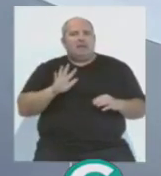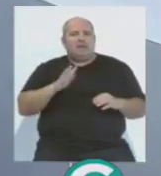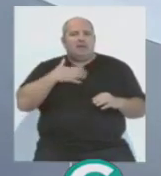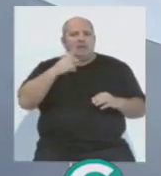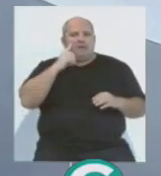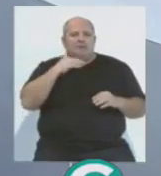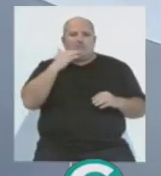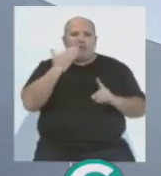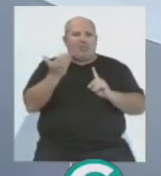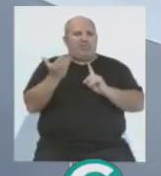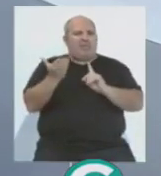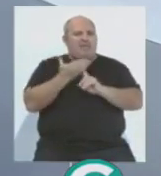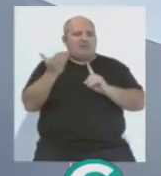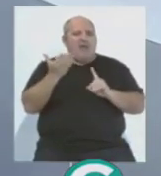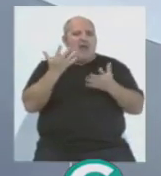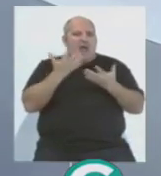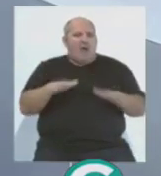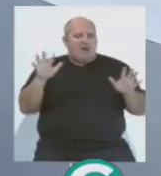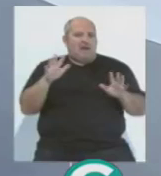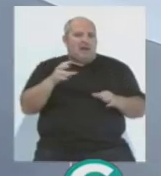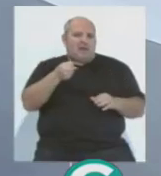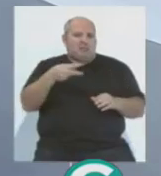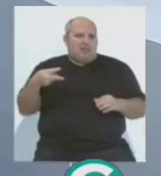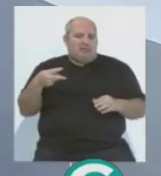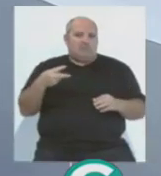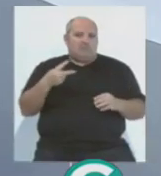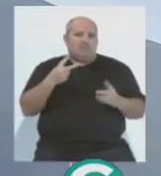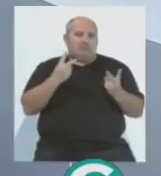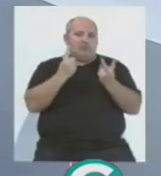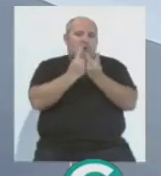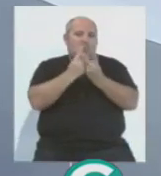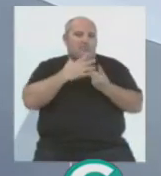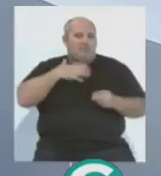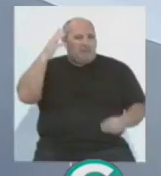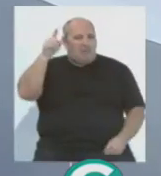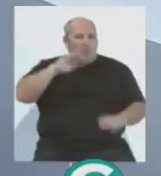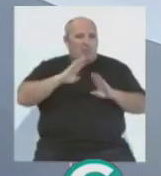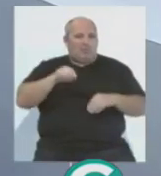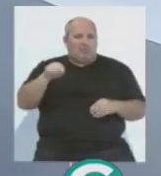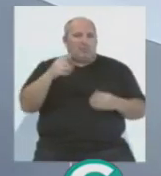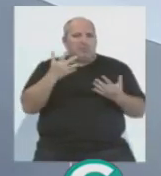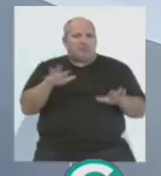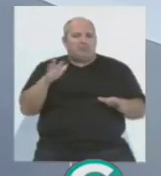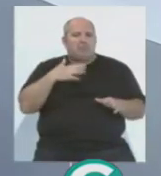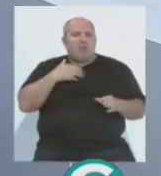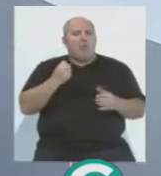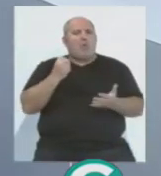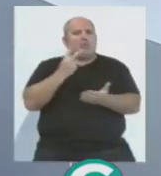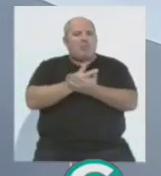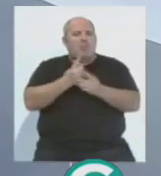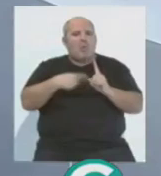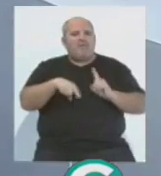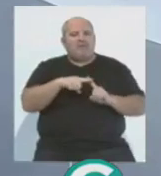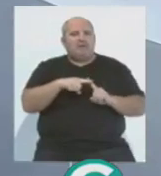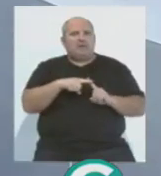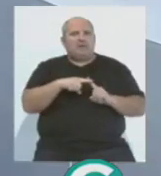se vio un poquito dañada a pesar de que el resultado fue de 2 a 1 en Pamplona, pero creo que volvió a ver,